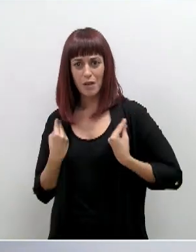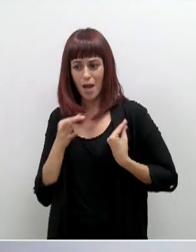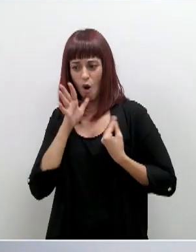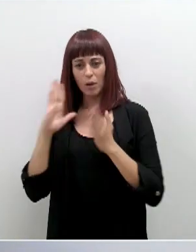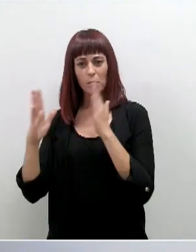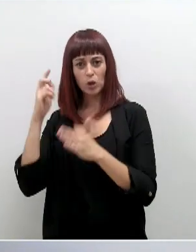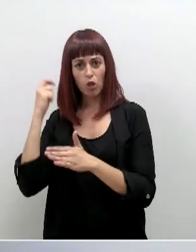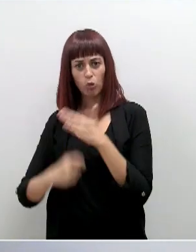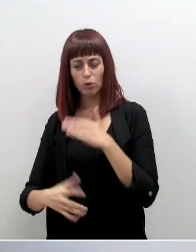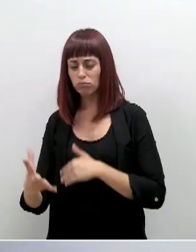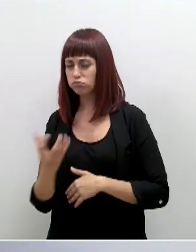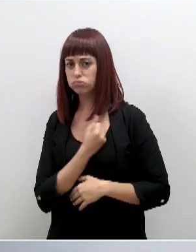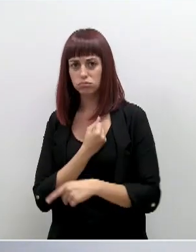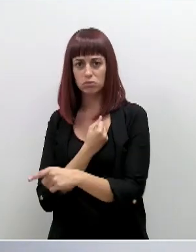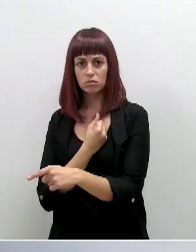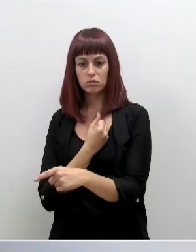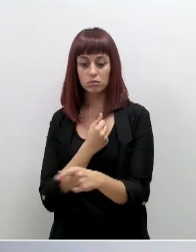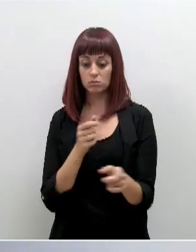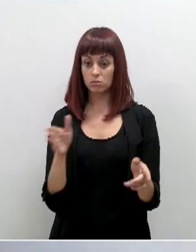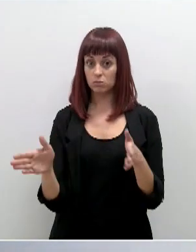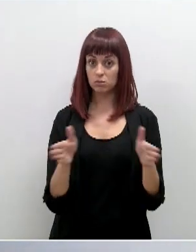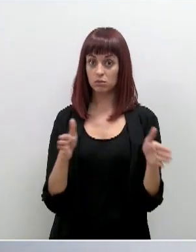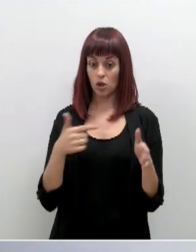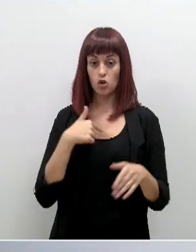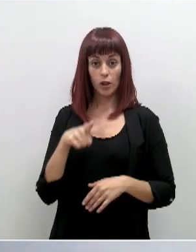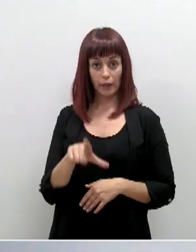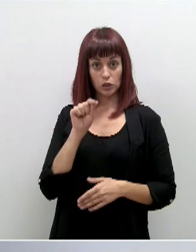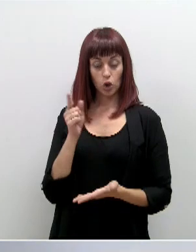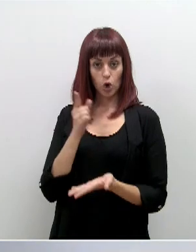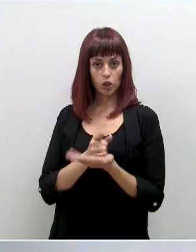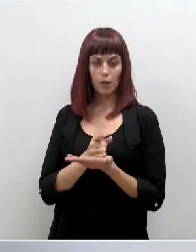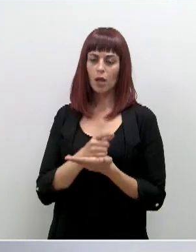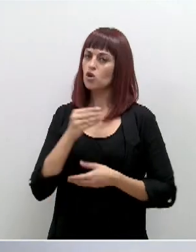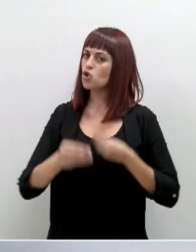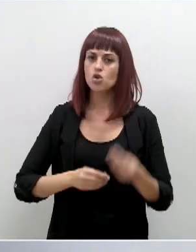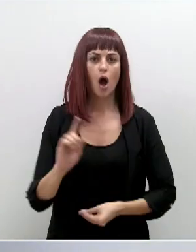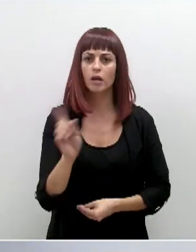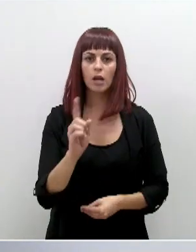duros y se vean frustrados, si tuviera que tomar esa decisión de nuevo, no la tomaría.